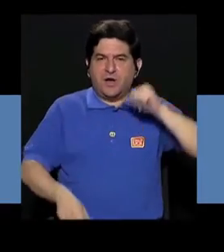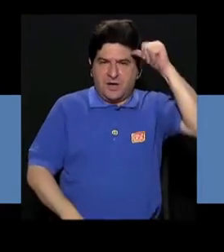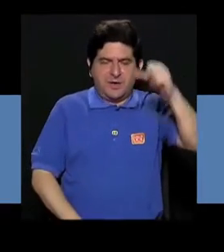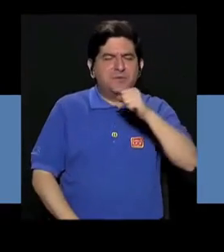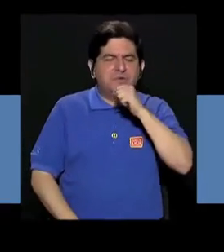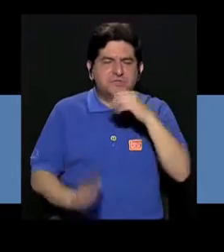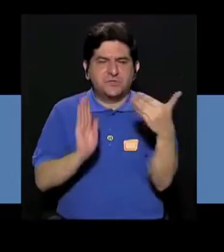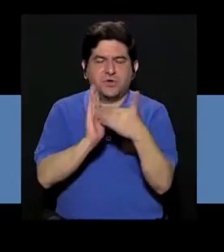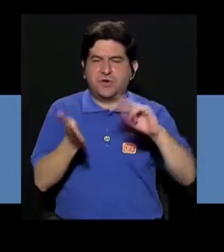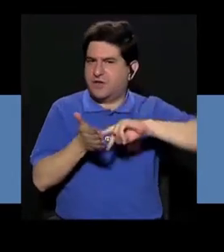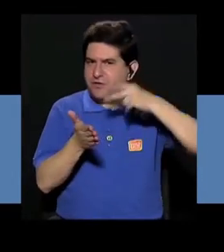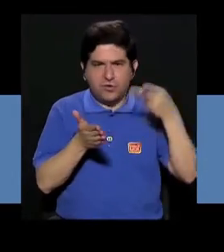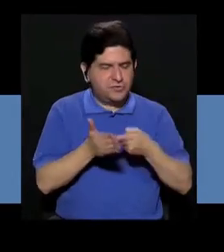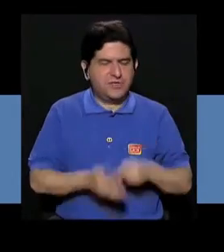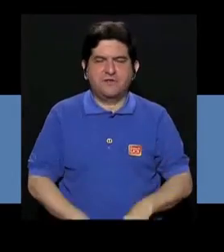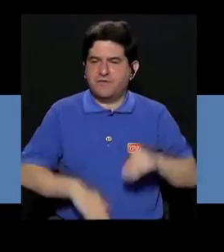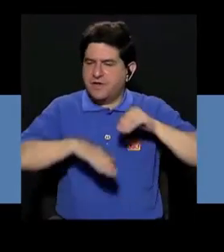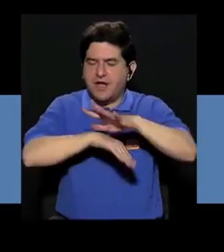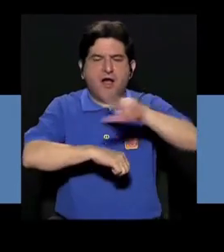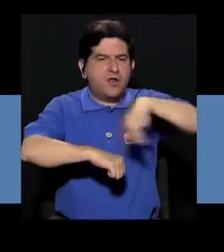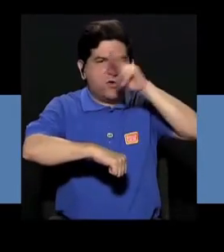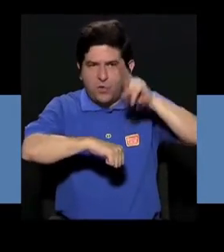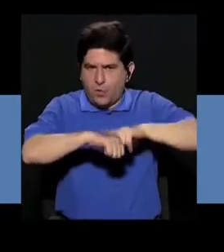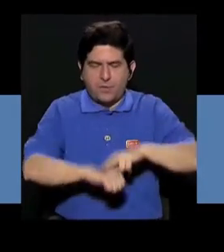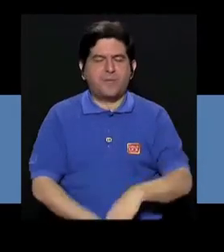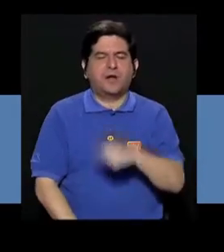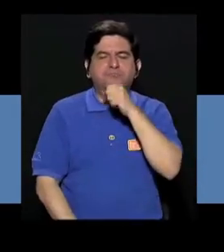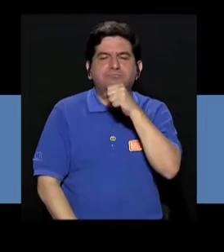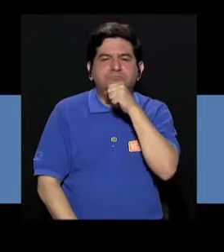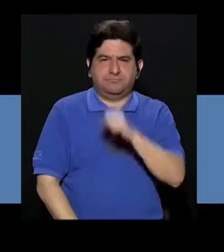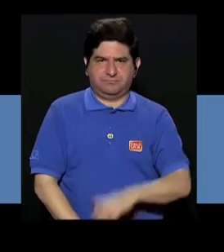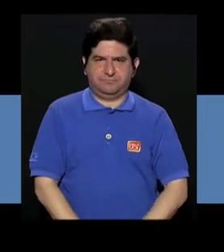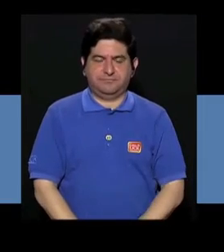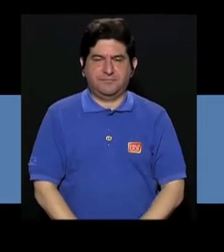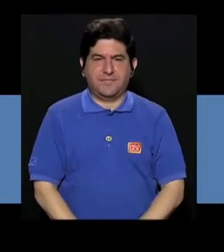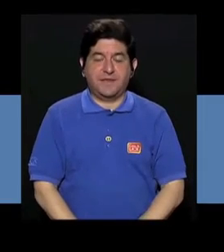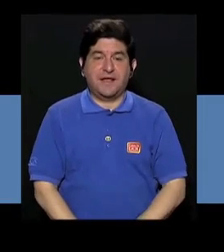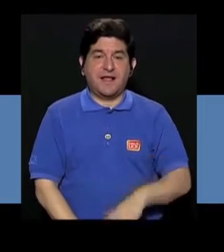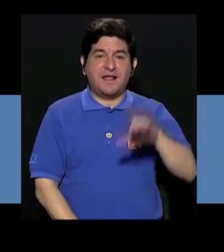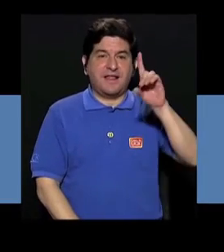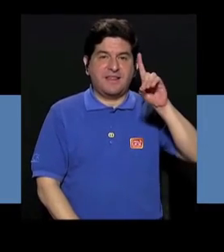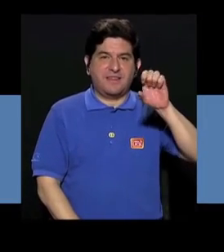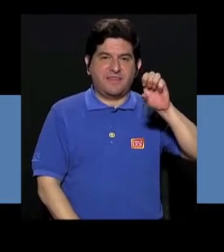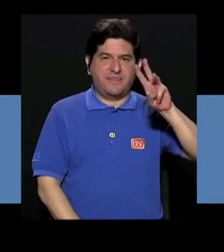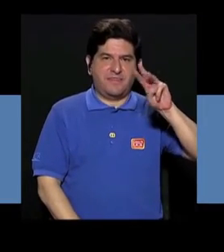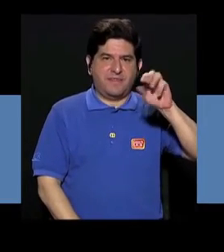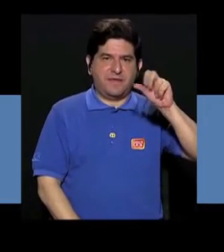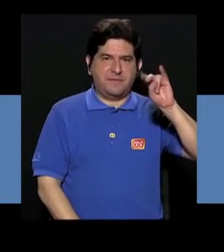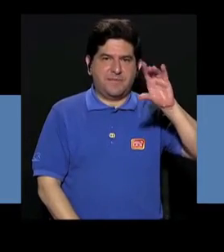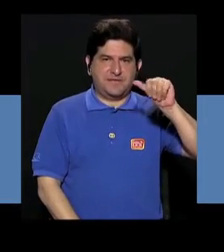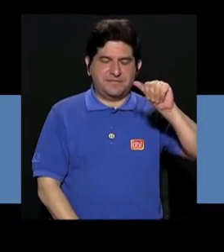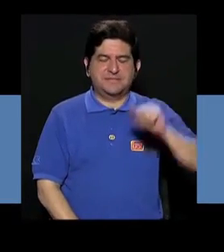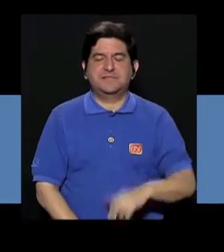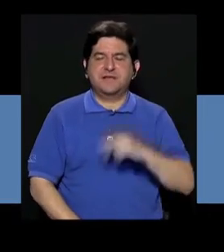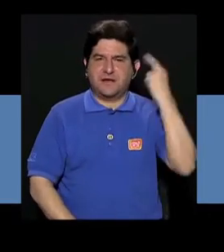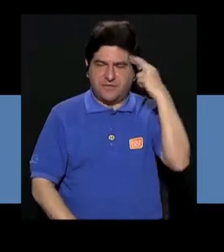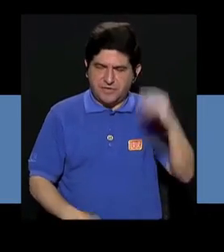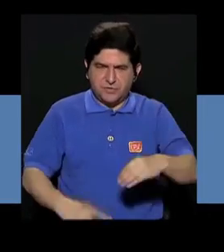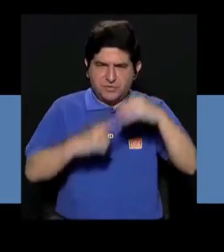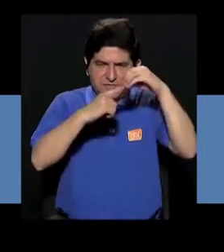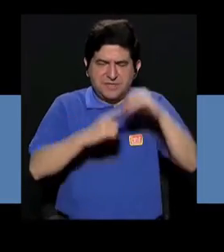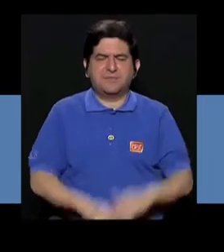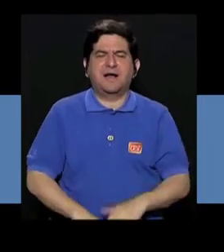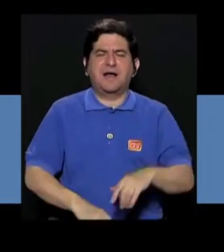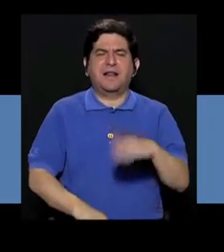las personas mayores, no constituye una consecuencia normal del envejecimiento. La demencia es una de las principales causas de